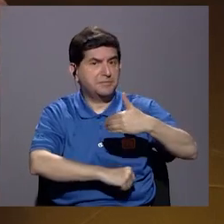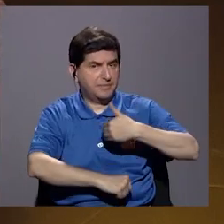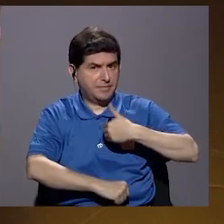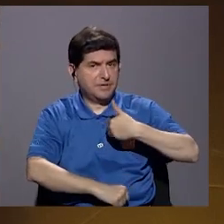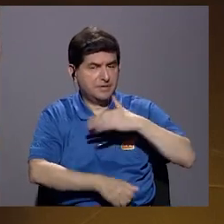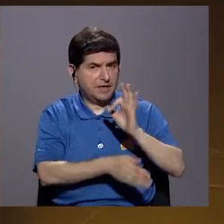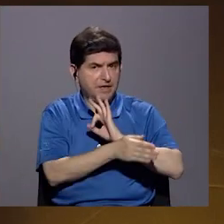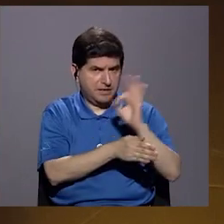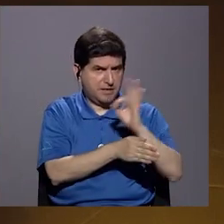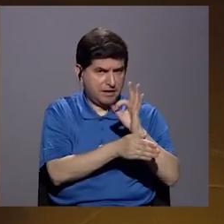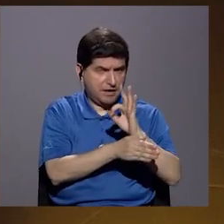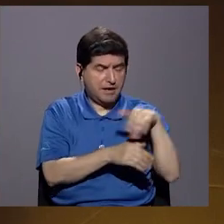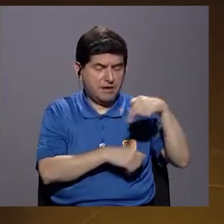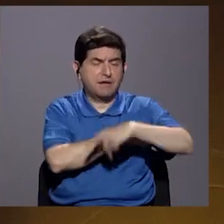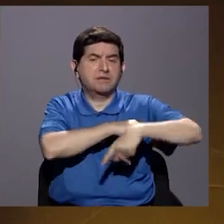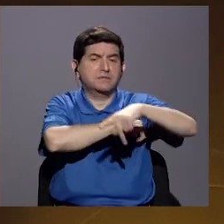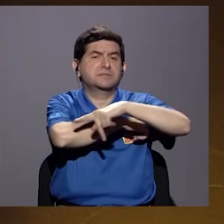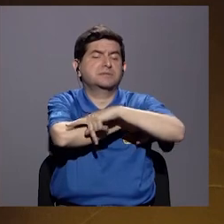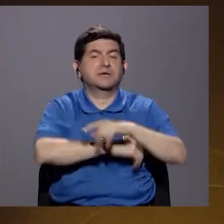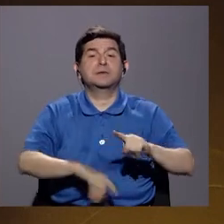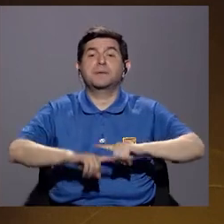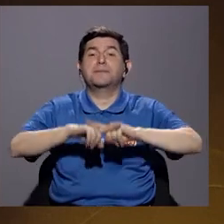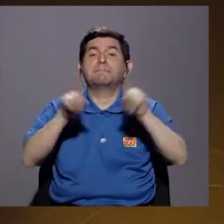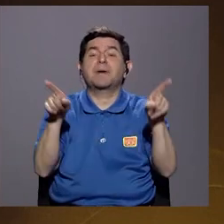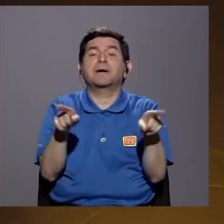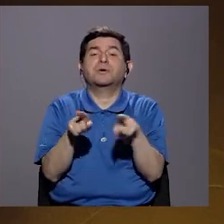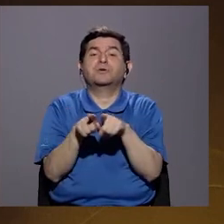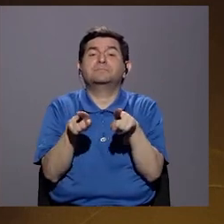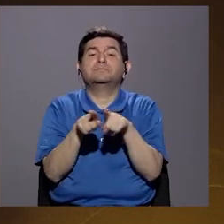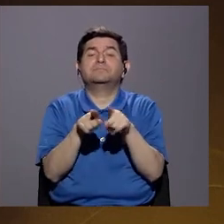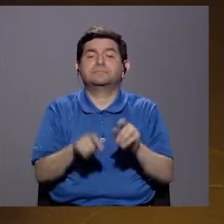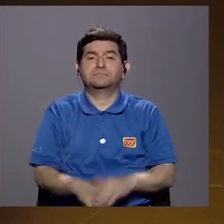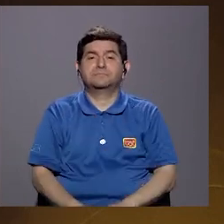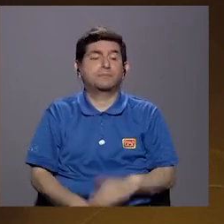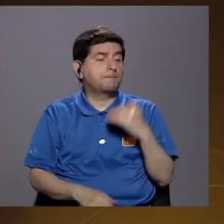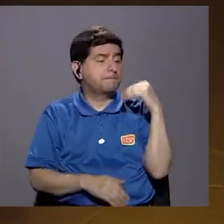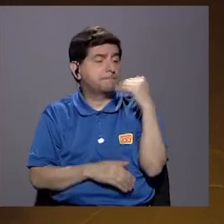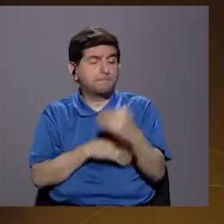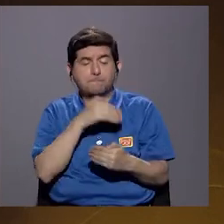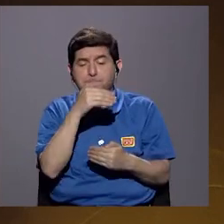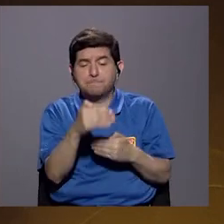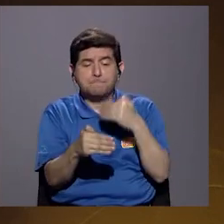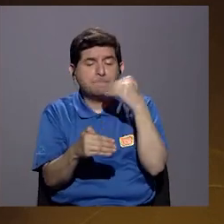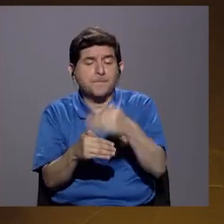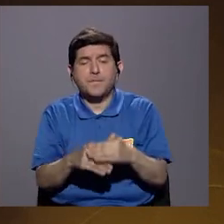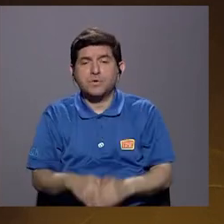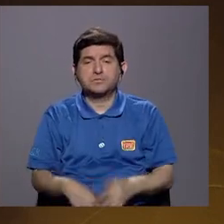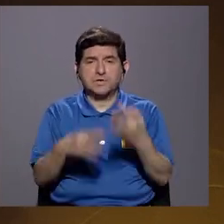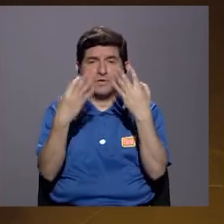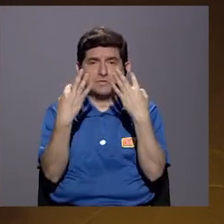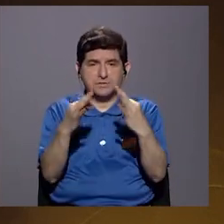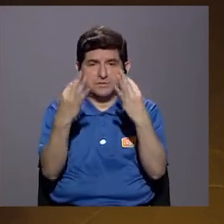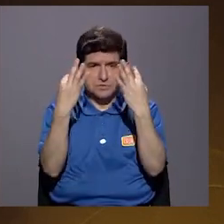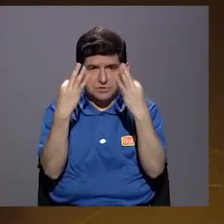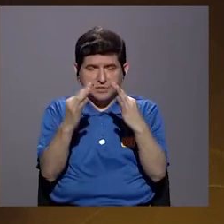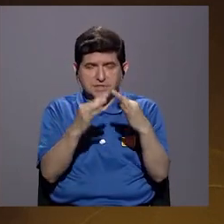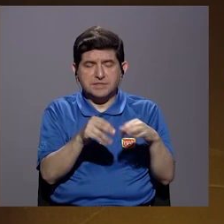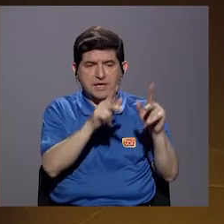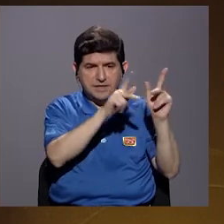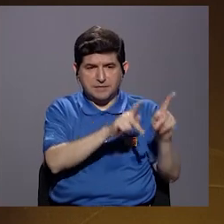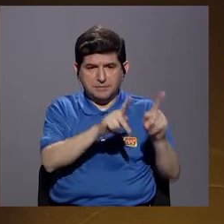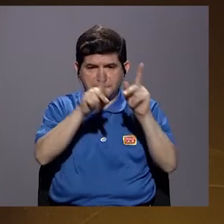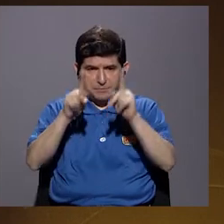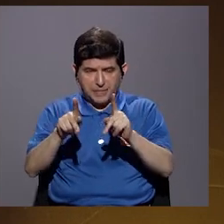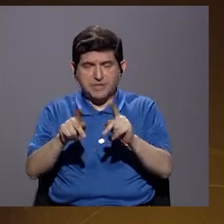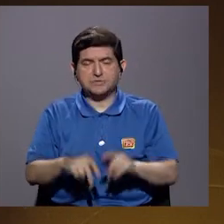tiene que funcionar en nuestro país, pero además los procesos a los que se pueden ir sometiendo a